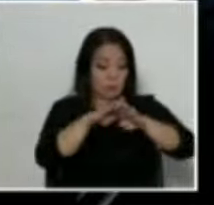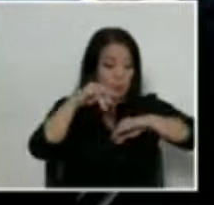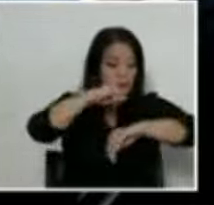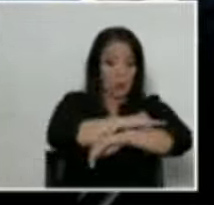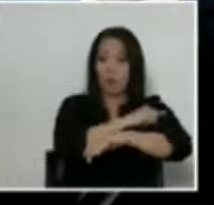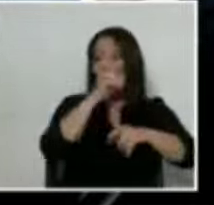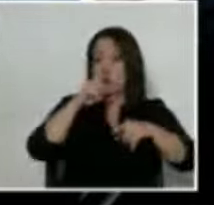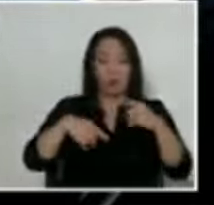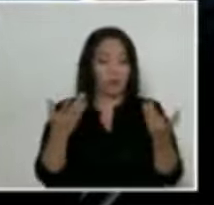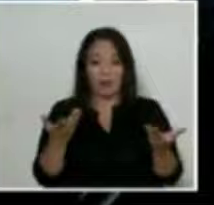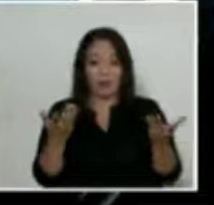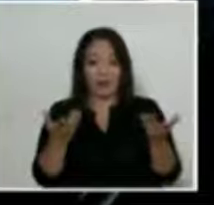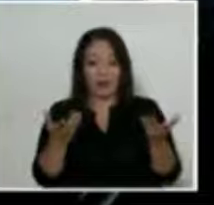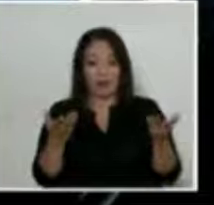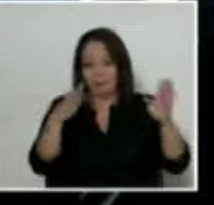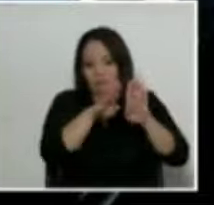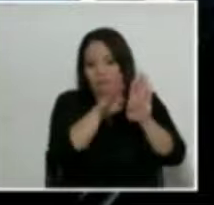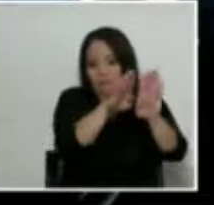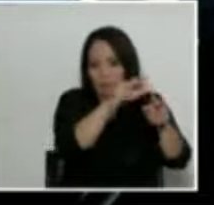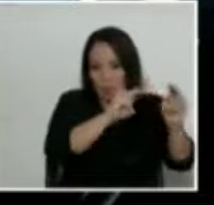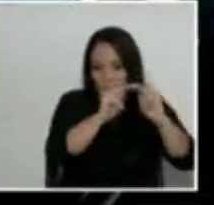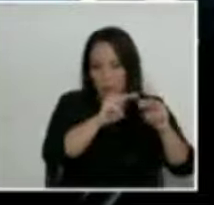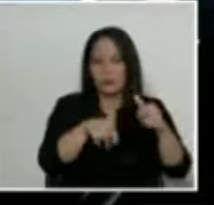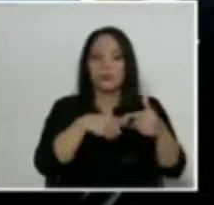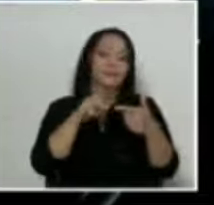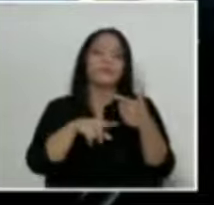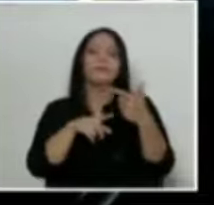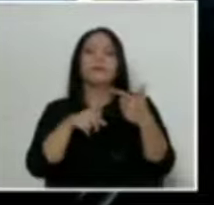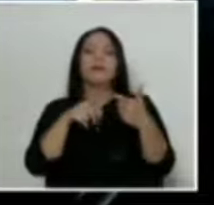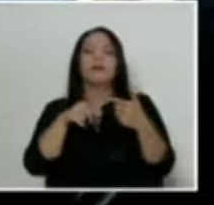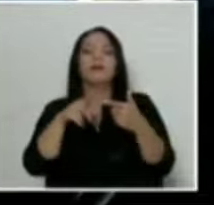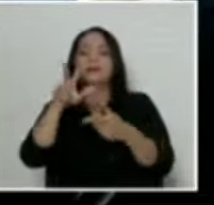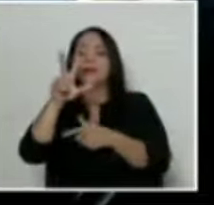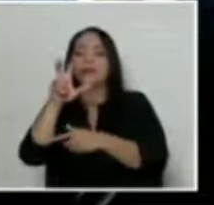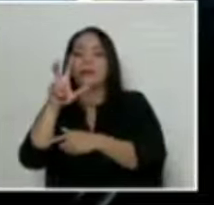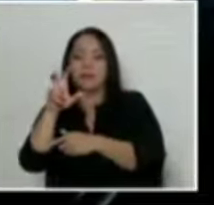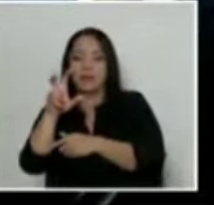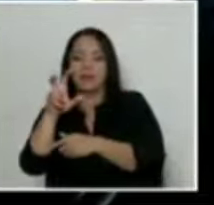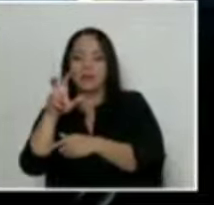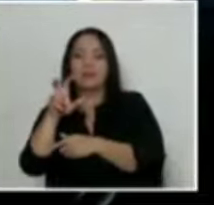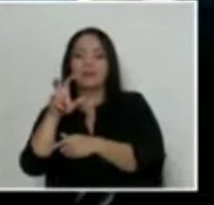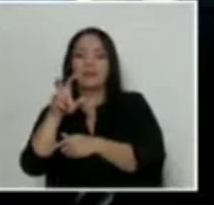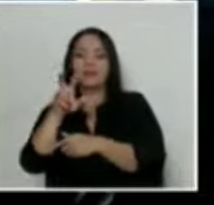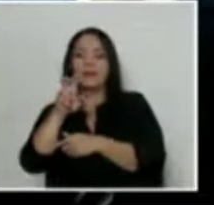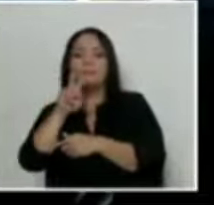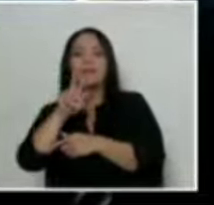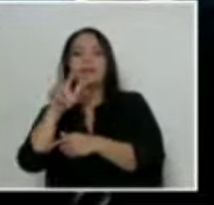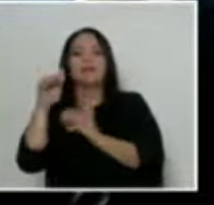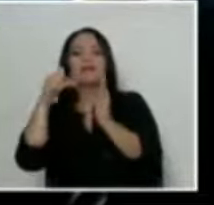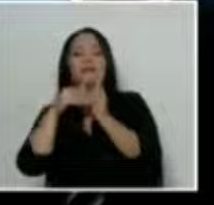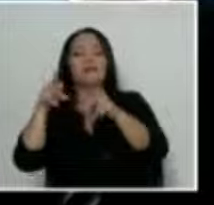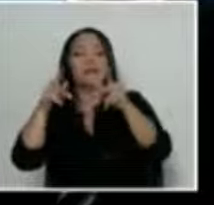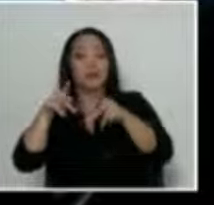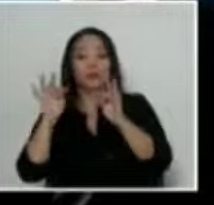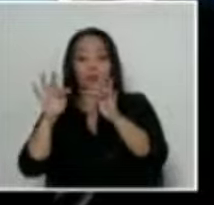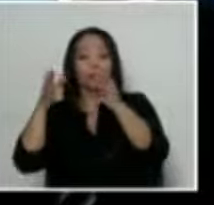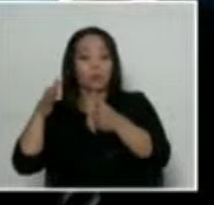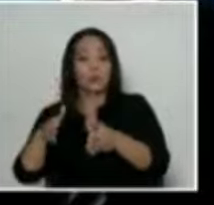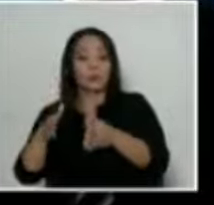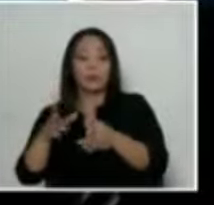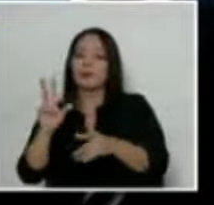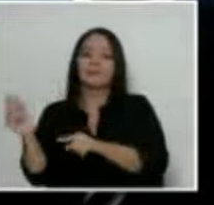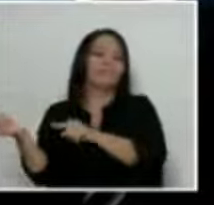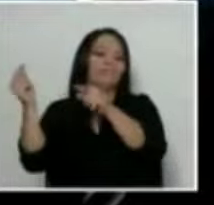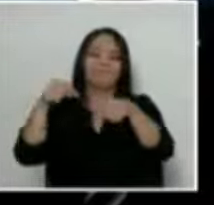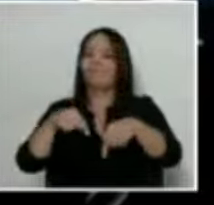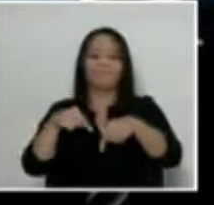Dejarían de ingresar alrededor de 323 mil personas en lo que falta del año